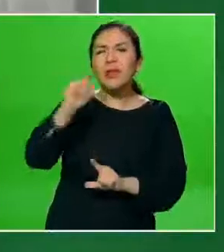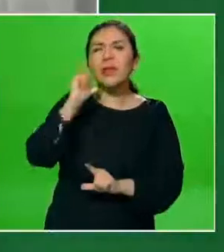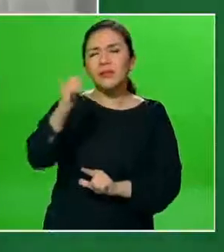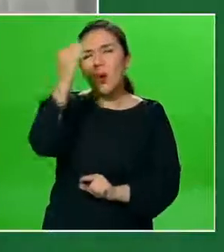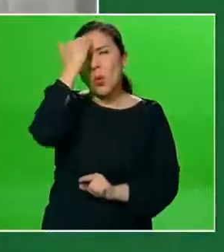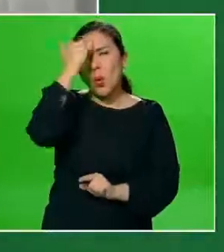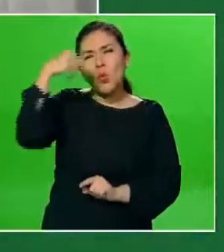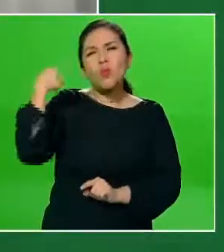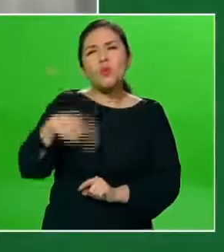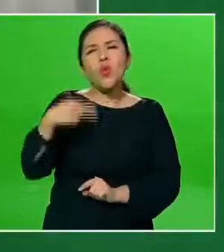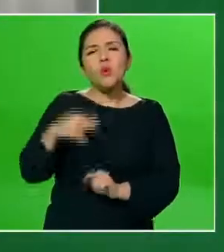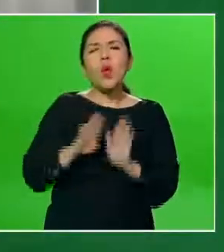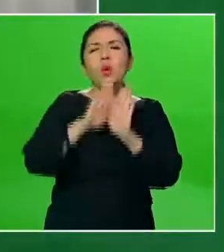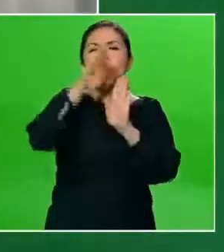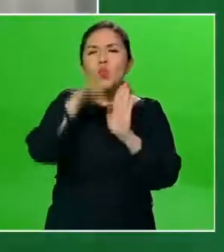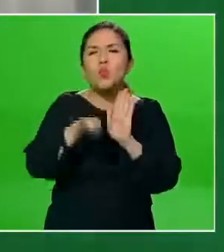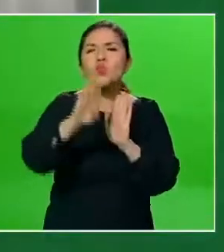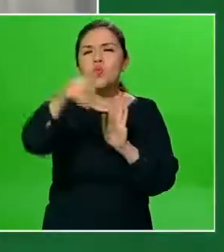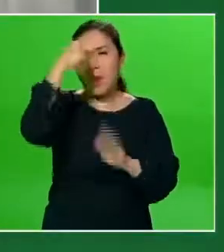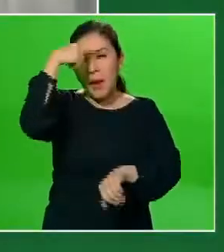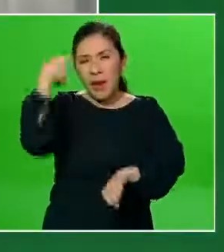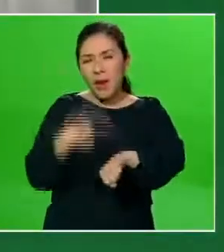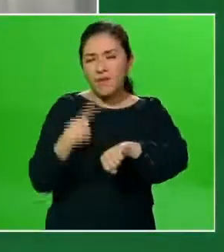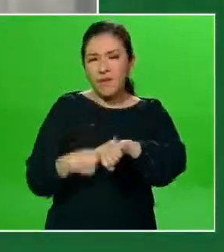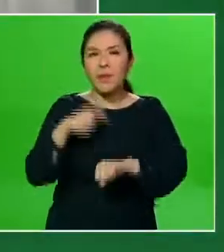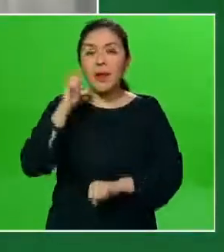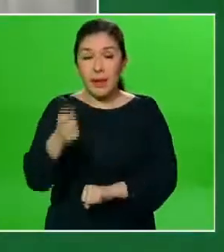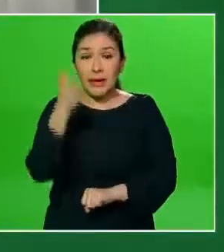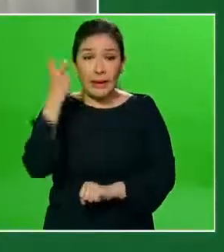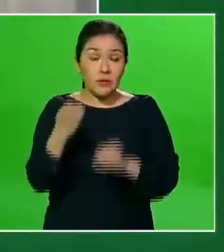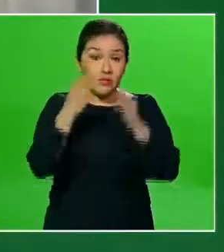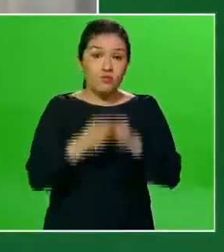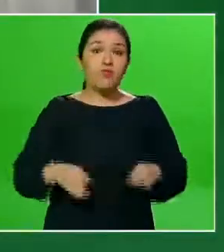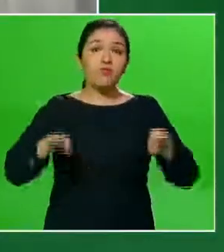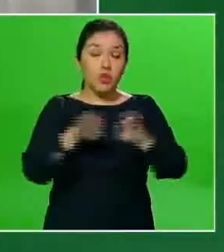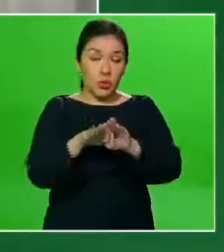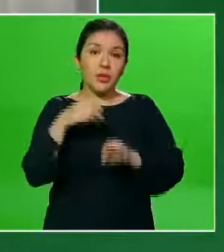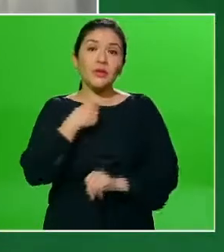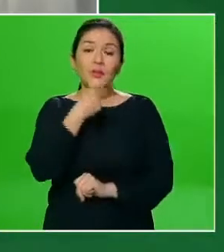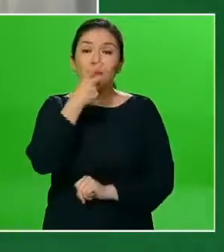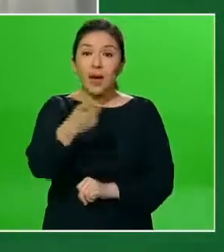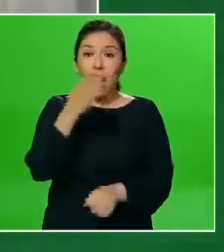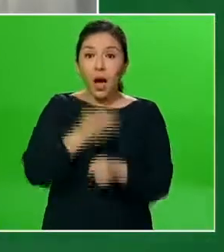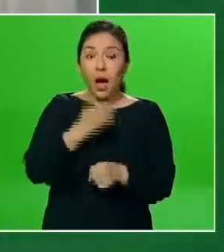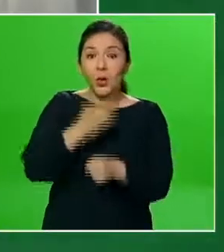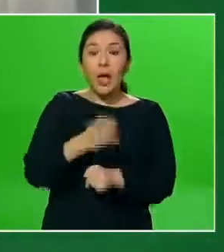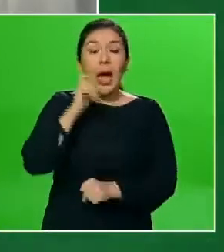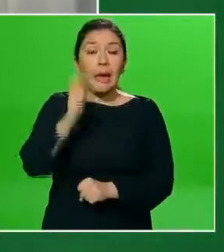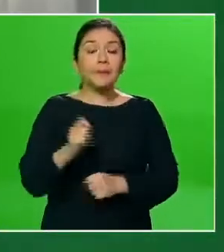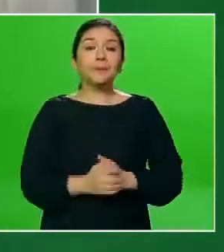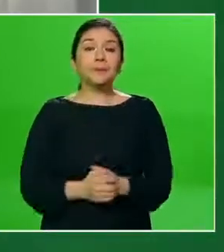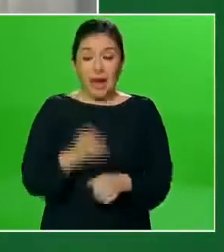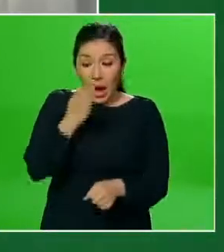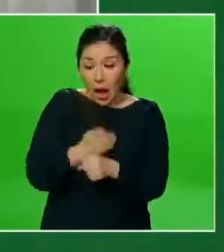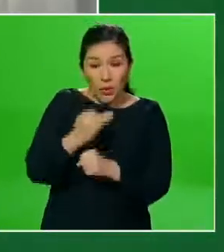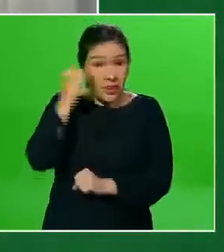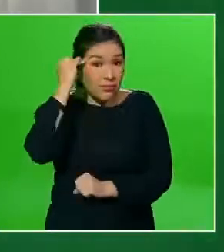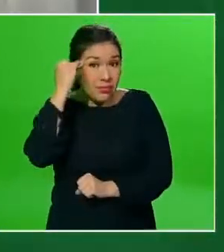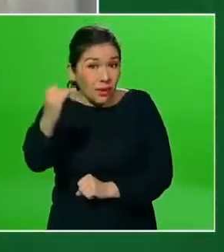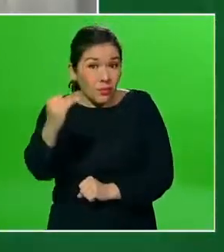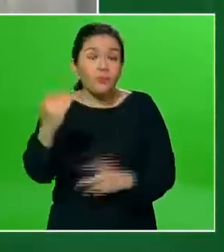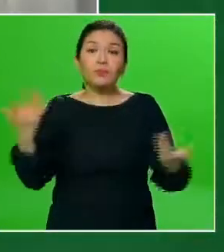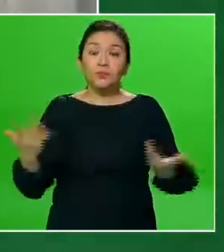conocemos como la curva epidémica. Entonces, es importante mencionar que en este momento nuestros